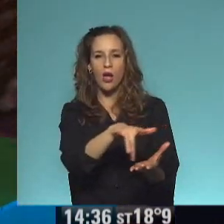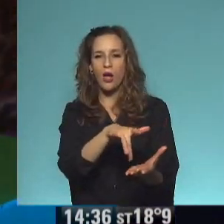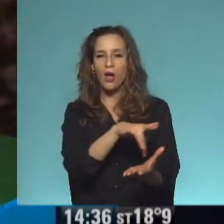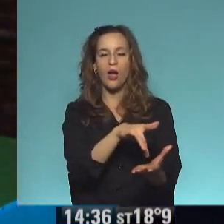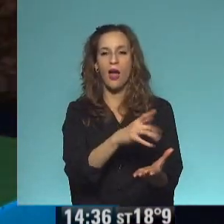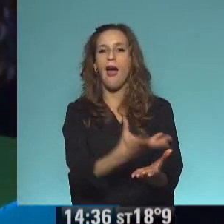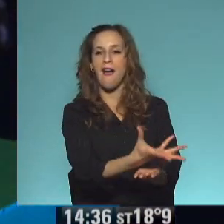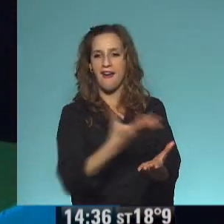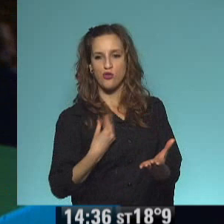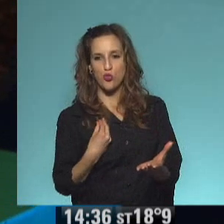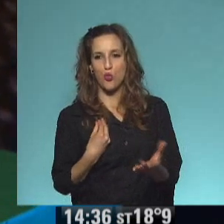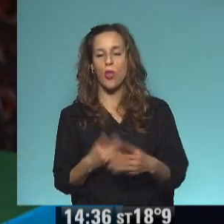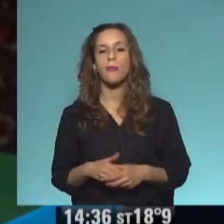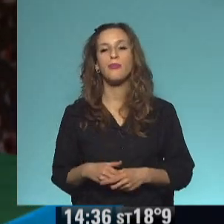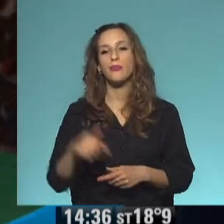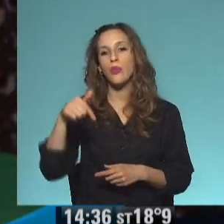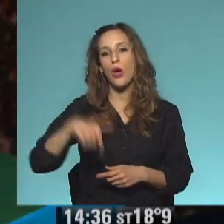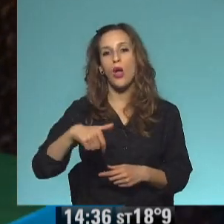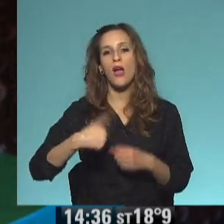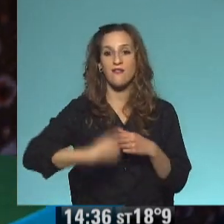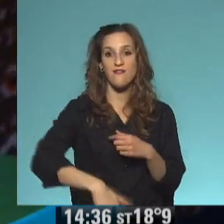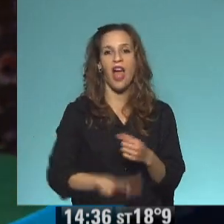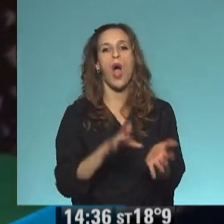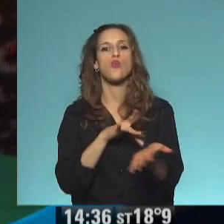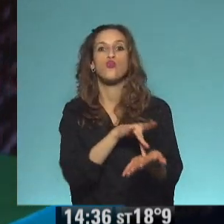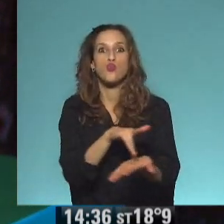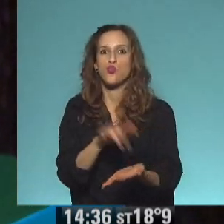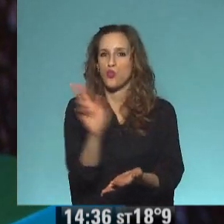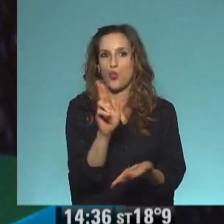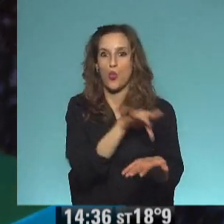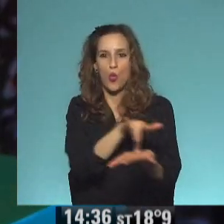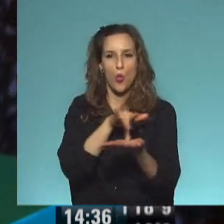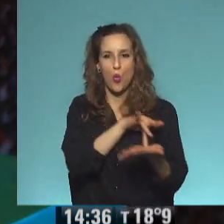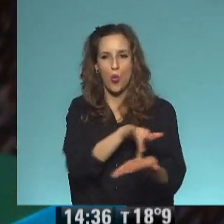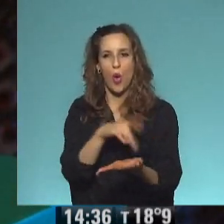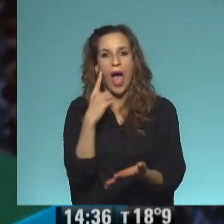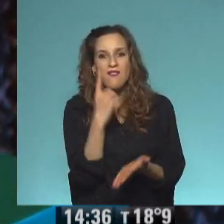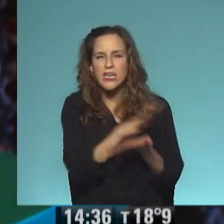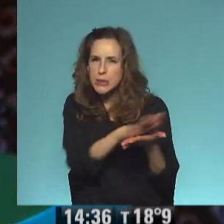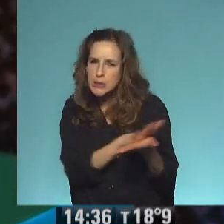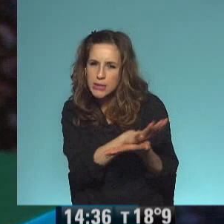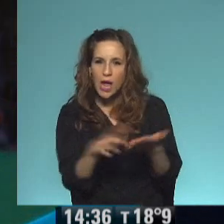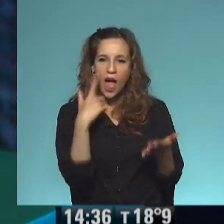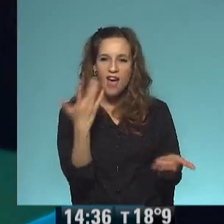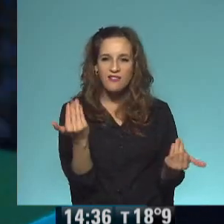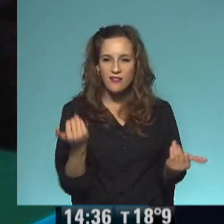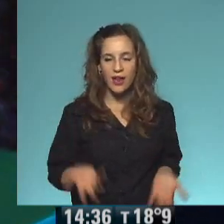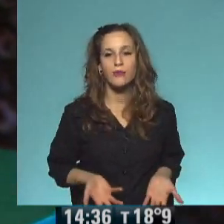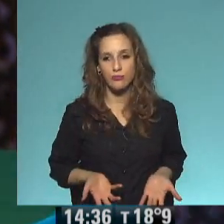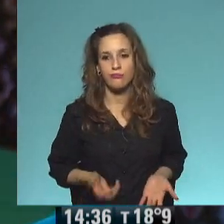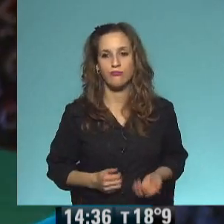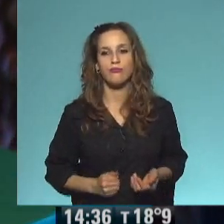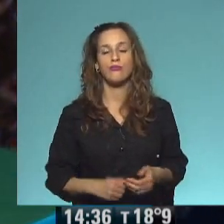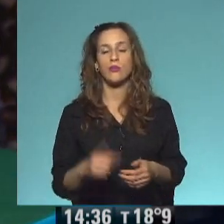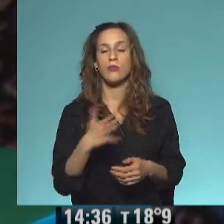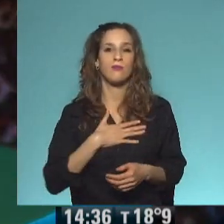¡Ay! Voy a poner mi mejor voz de bruja a ver si da resultado. Muy bien. Entonces